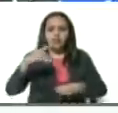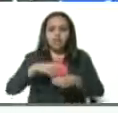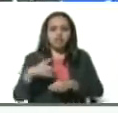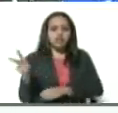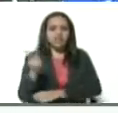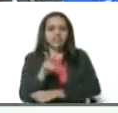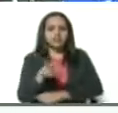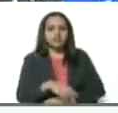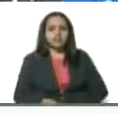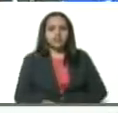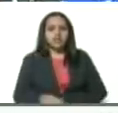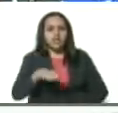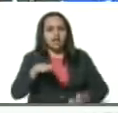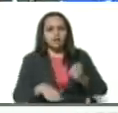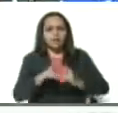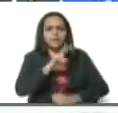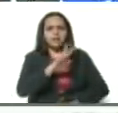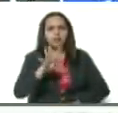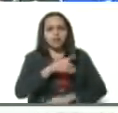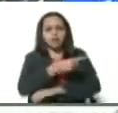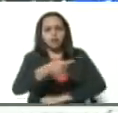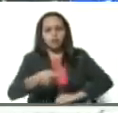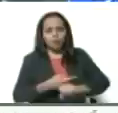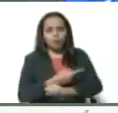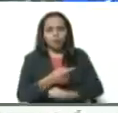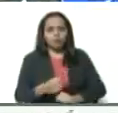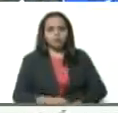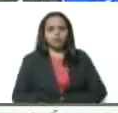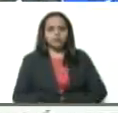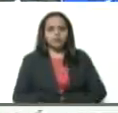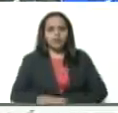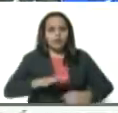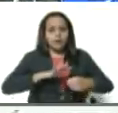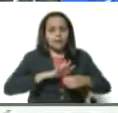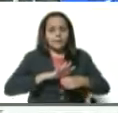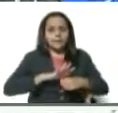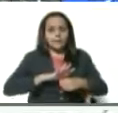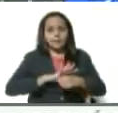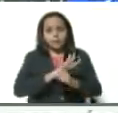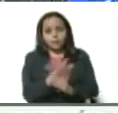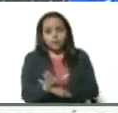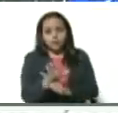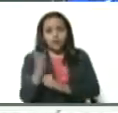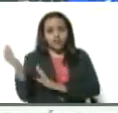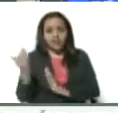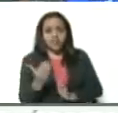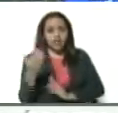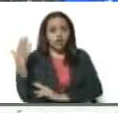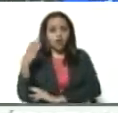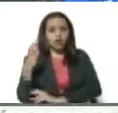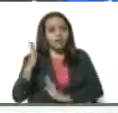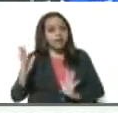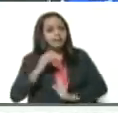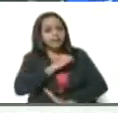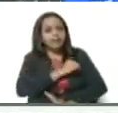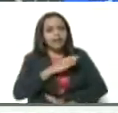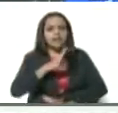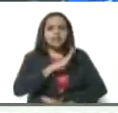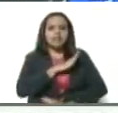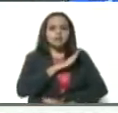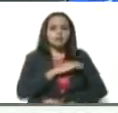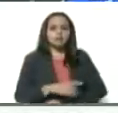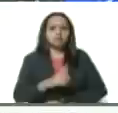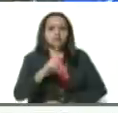Venezuela en las últimas 24 horas, el virus de Colombia impactando, lamentablemente tenemos una